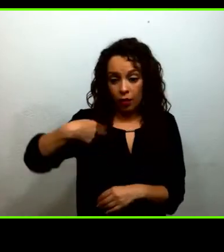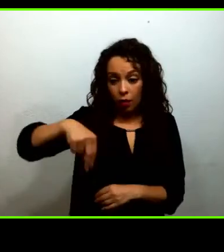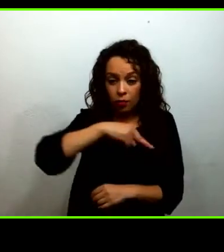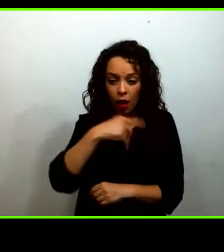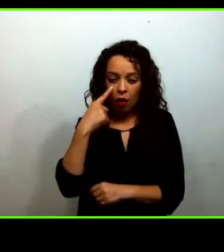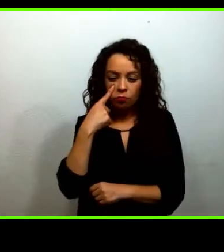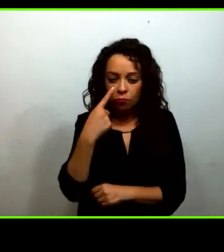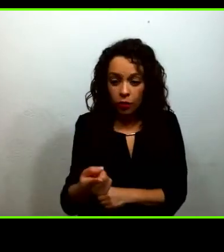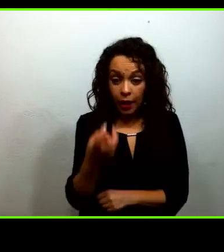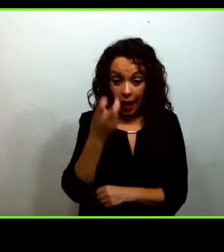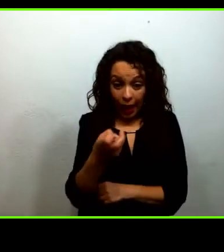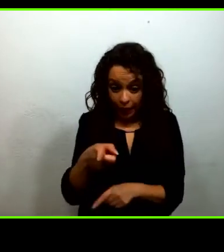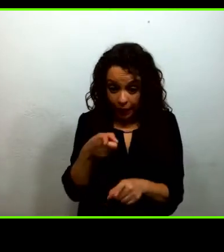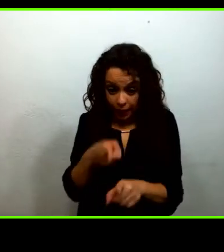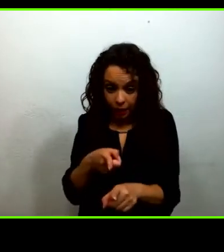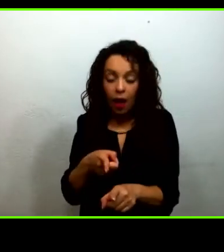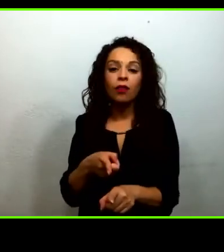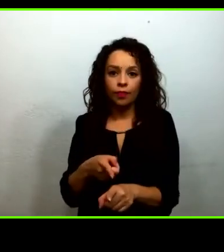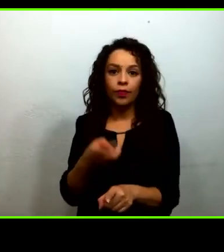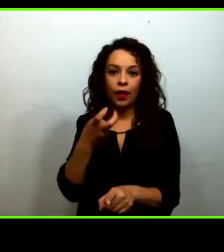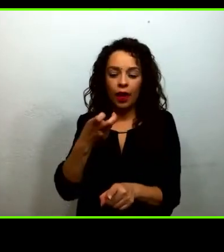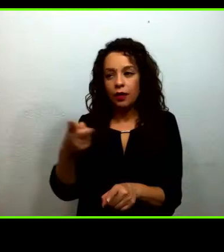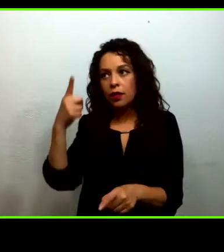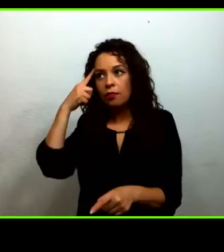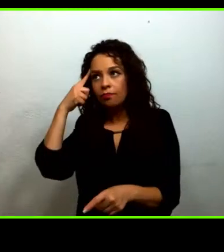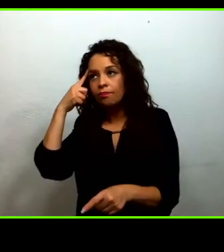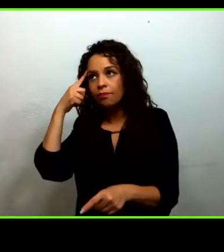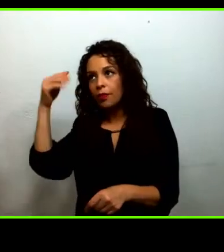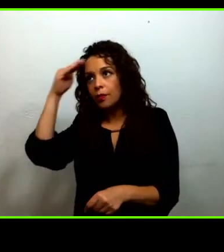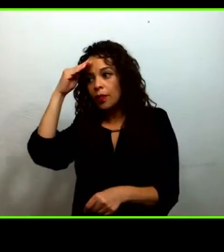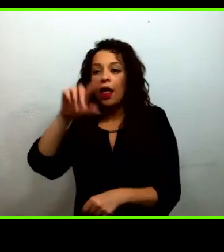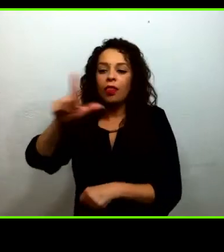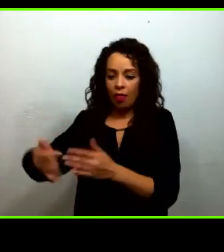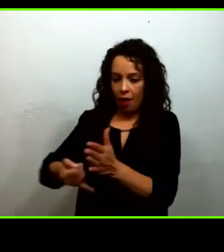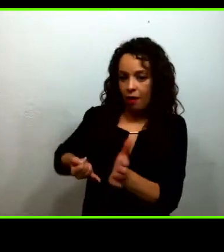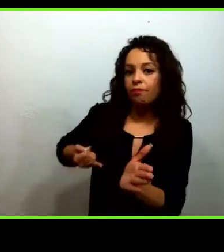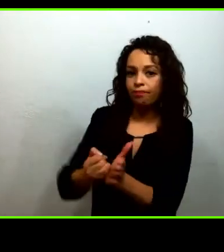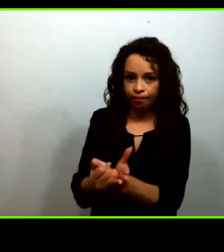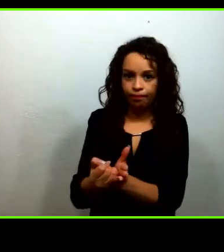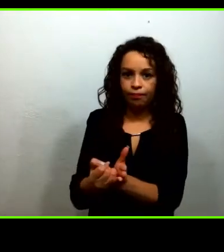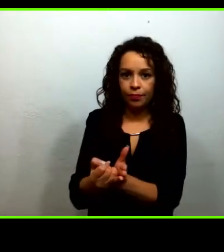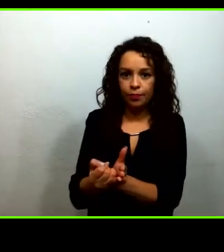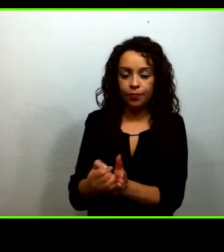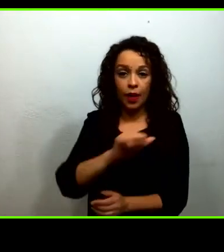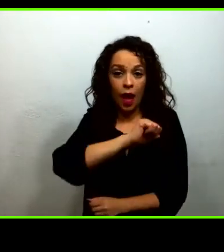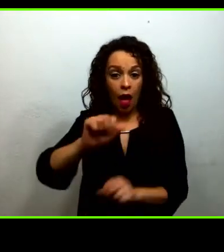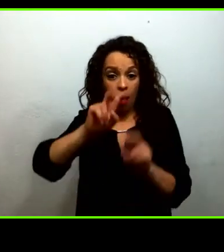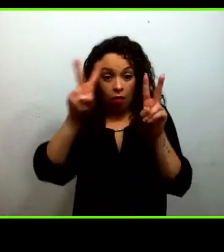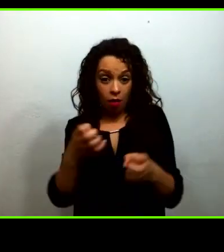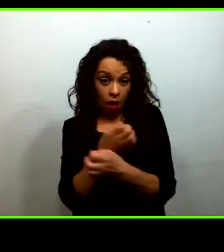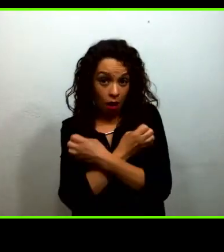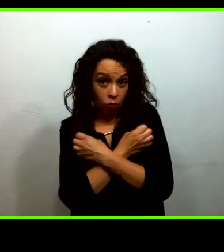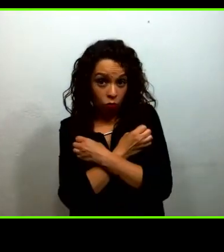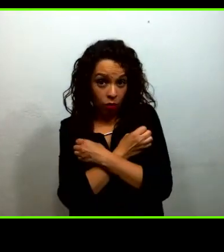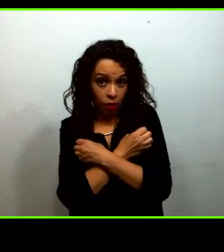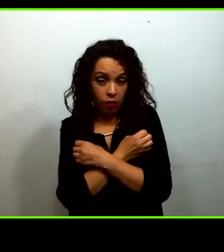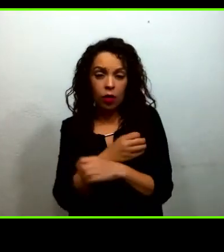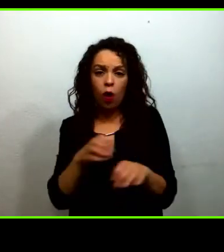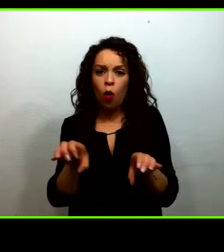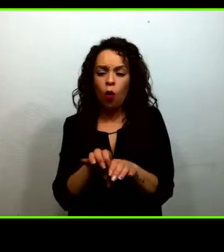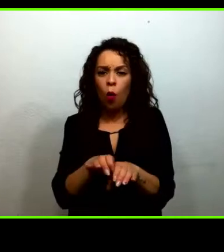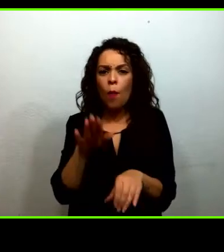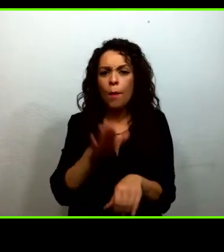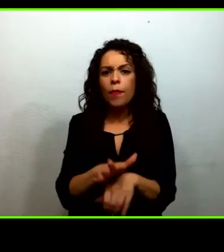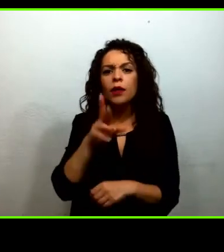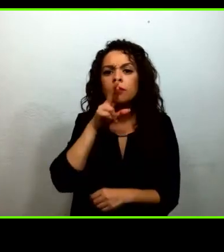necesitamos fortalecer. Desde este punto de vista educativo, la mejor manera de capacitar, de formar